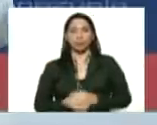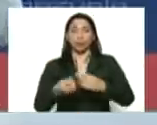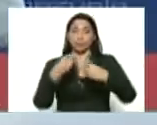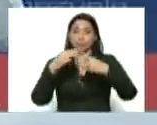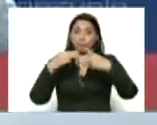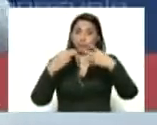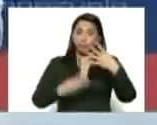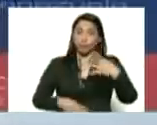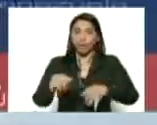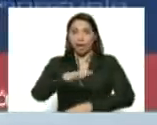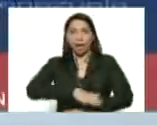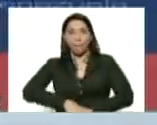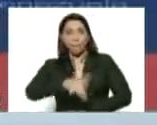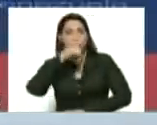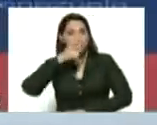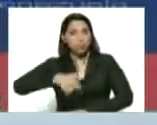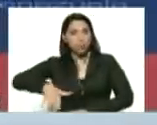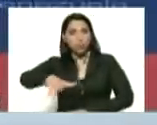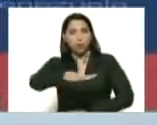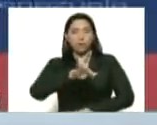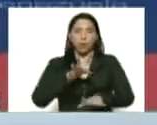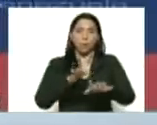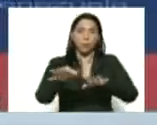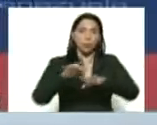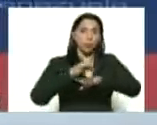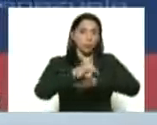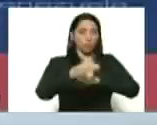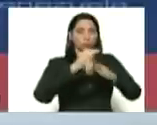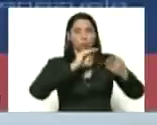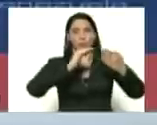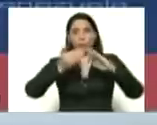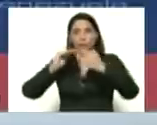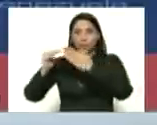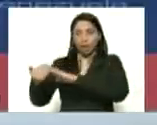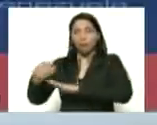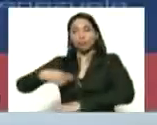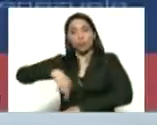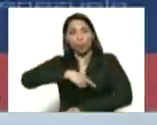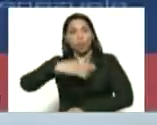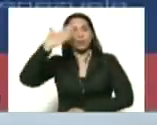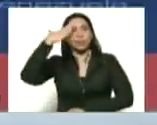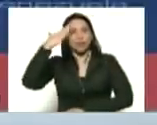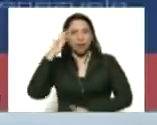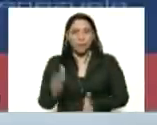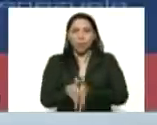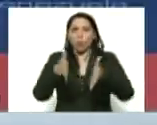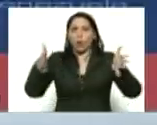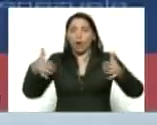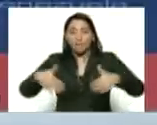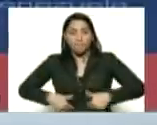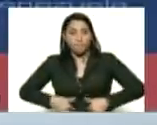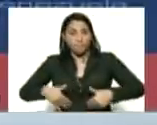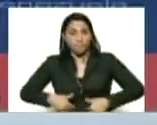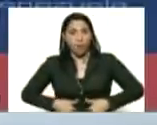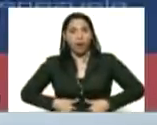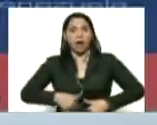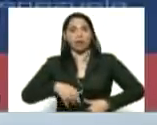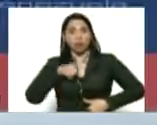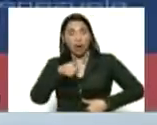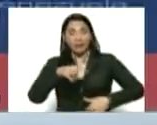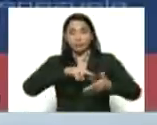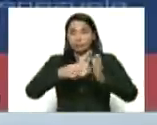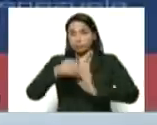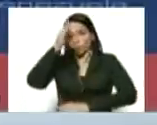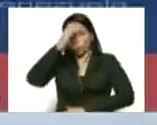por pueblos, comunidades, municipios. Y sabemos que hay un inmenso esfuerzo producto de la conciencia nacional